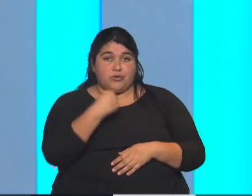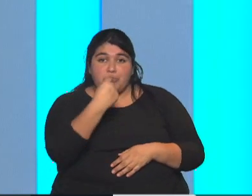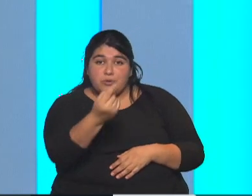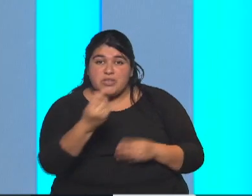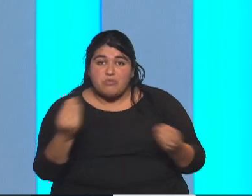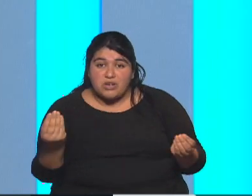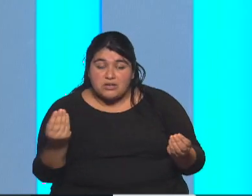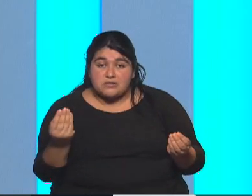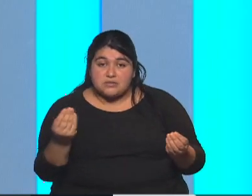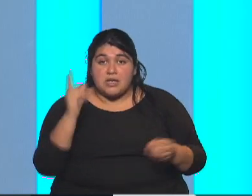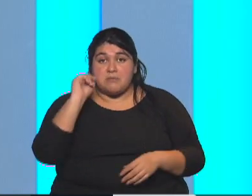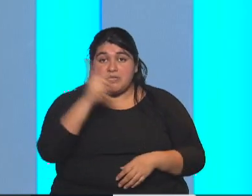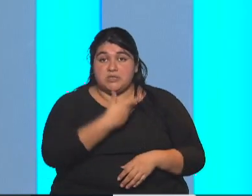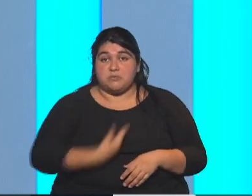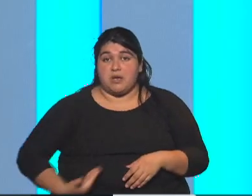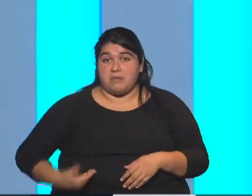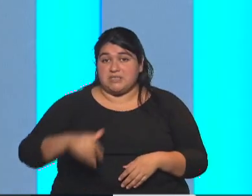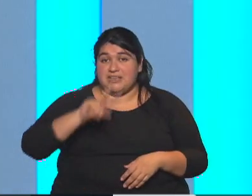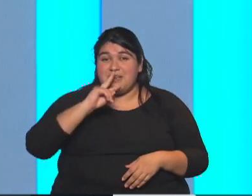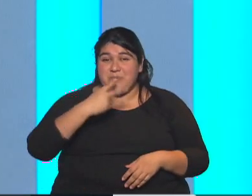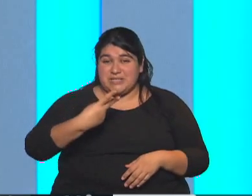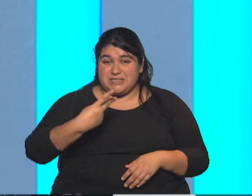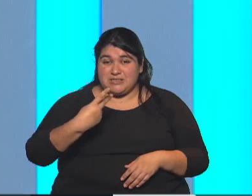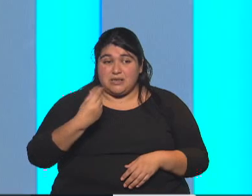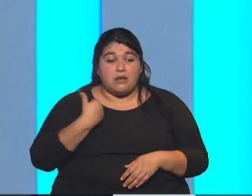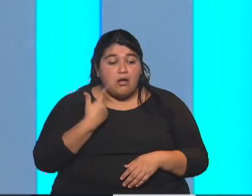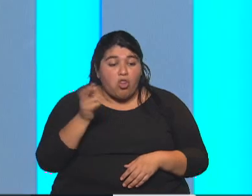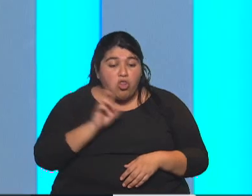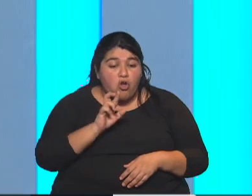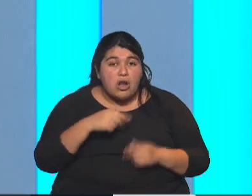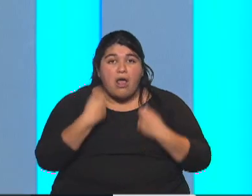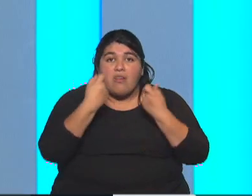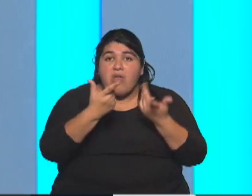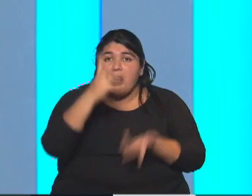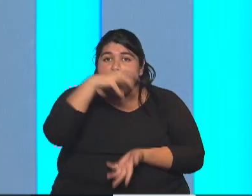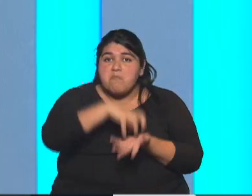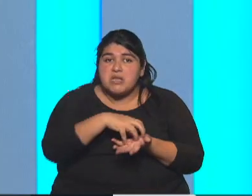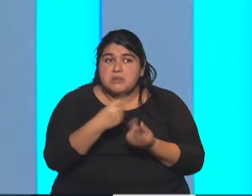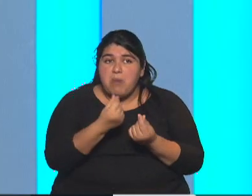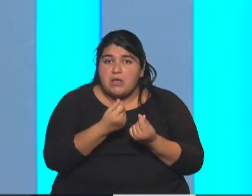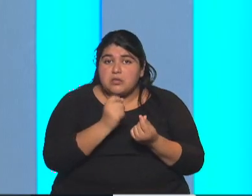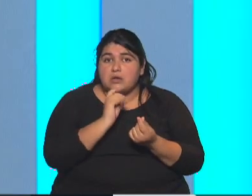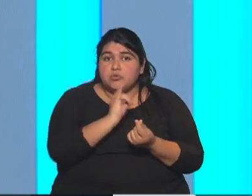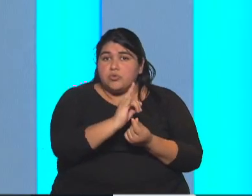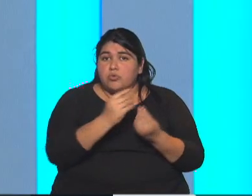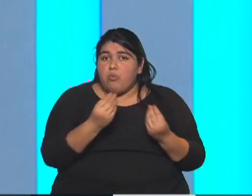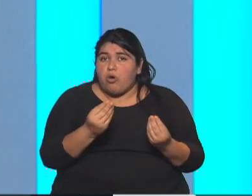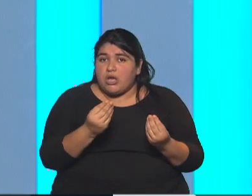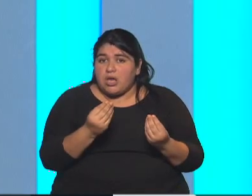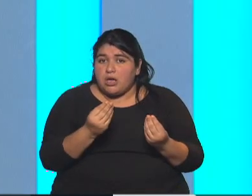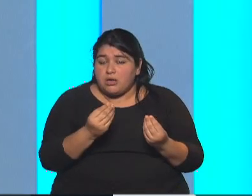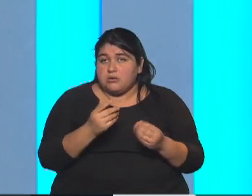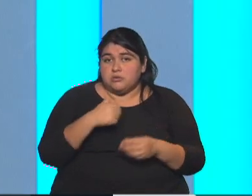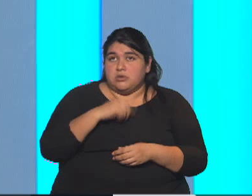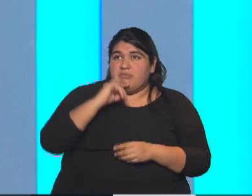efectivamente señaló la vicepresidenta en aquel momento. ¿Por qué darle dólares a una empresa como Techinque podría producir en Argentina y no traer